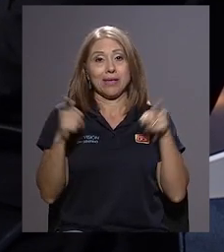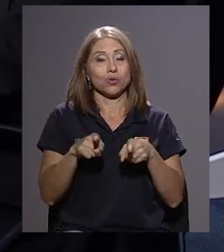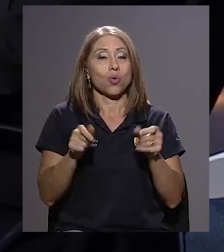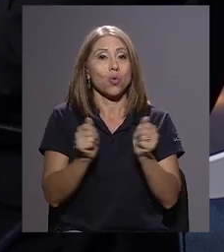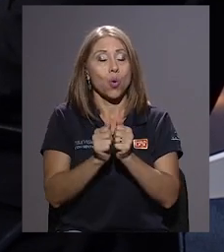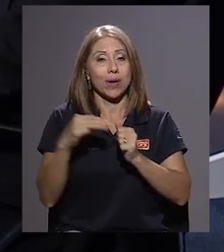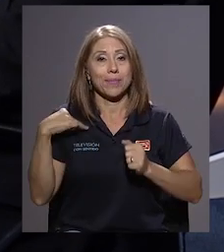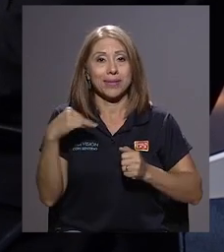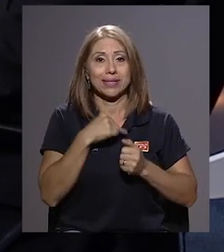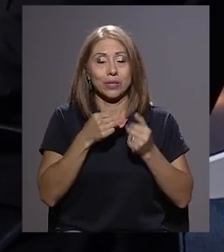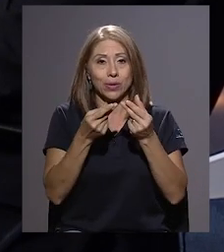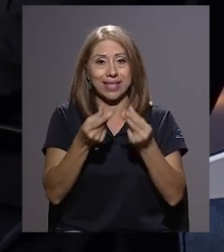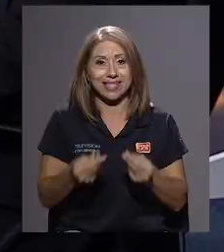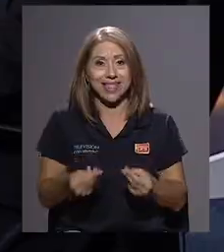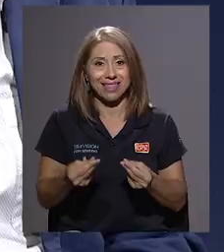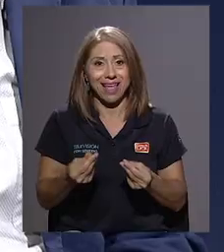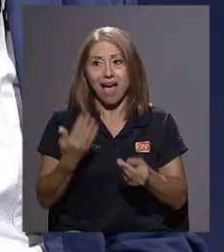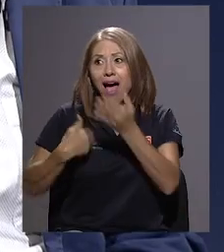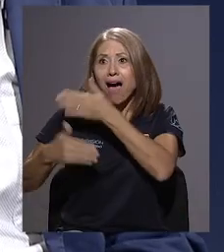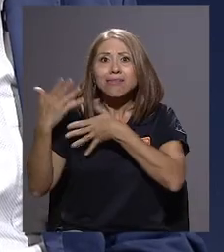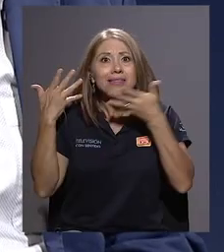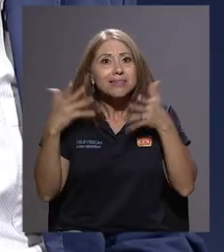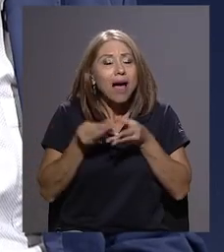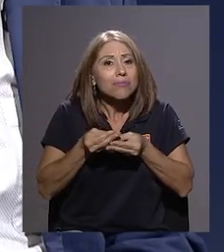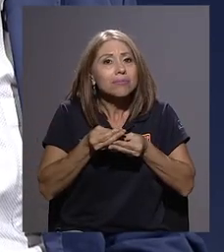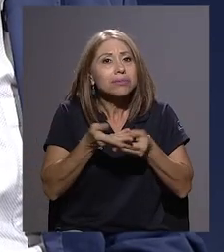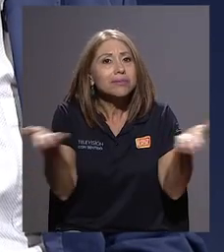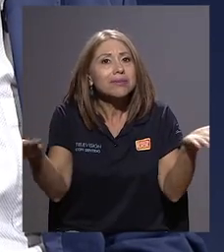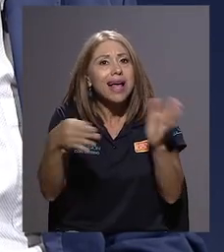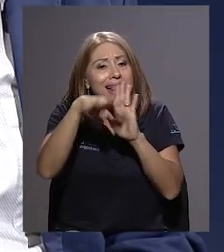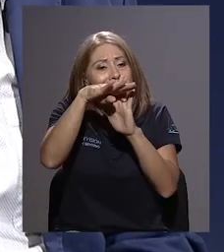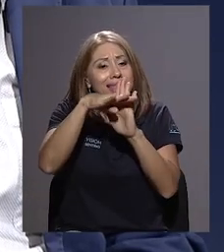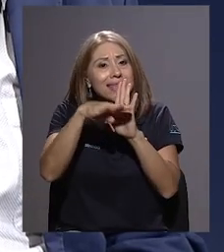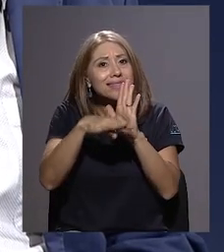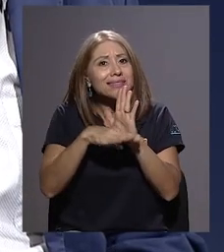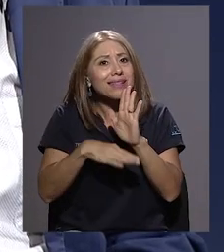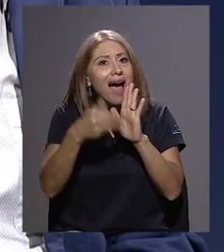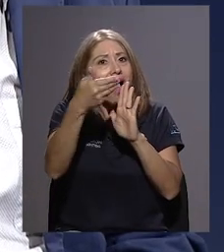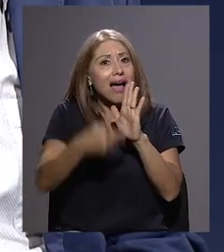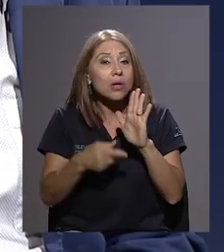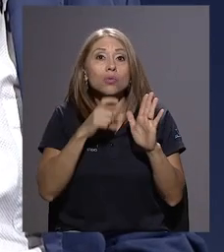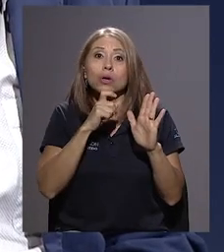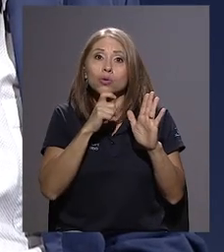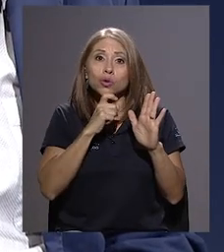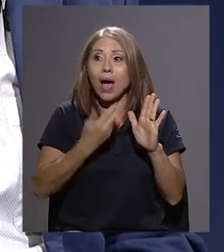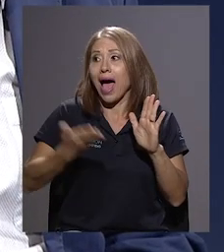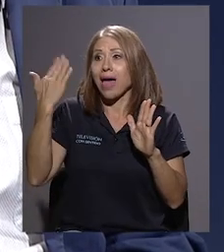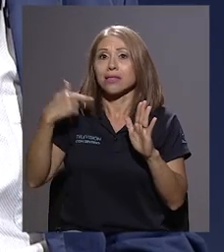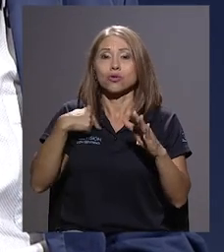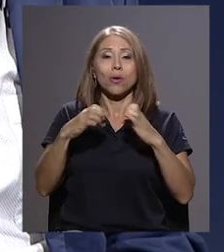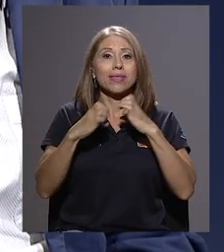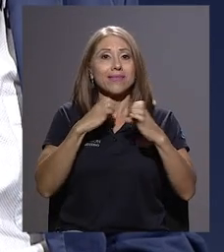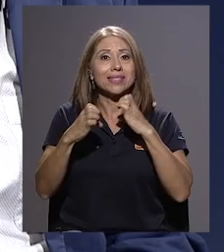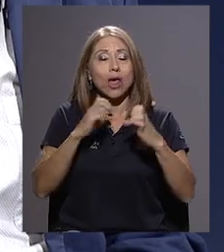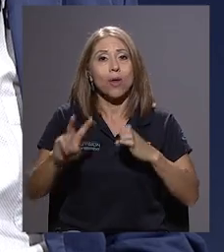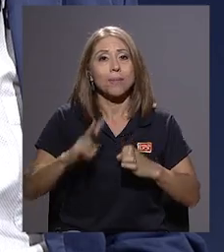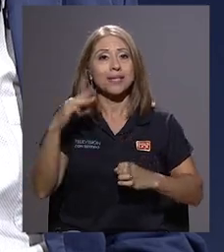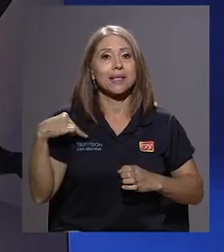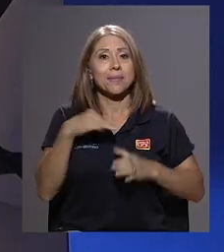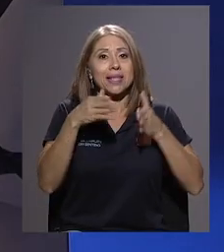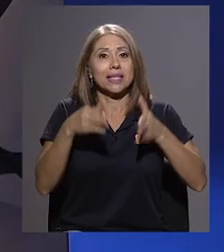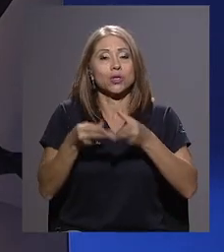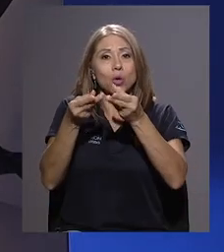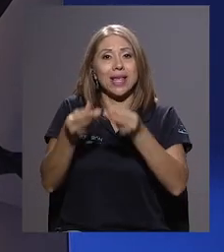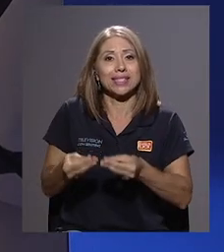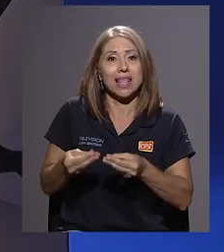con lo que ha hecho Hacienda, ¿verdad? Y esa lista lo que costó, porque les digo, hace algunas semanas yo entrevistaba al viceministro de Hacienda,